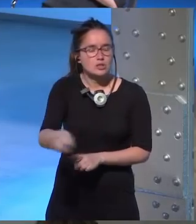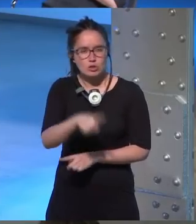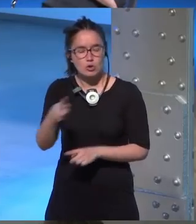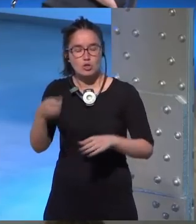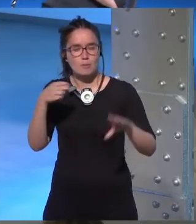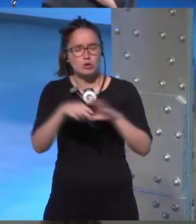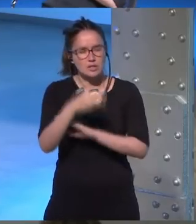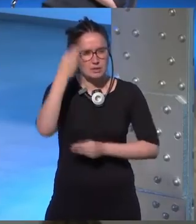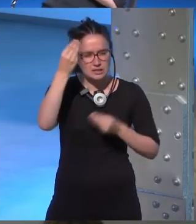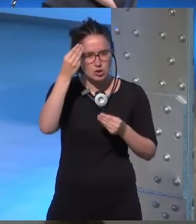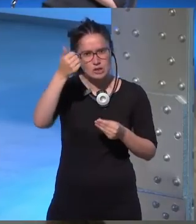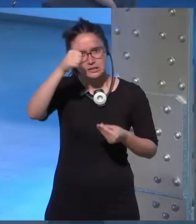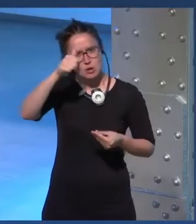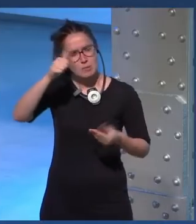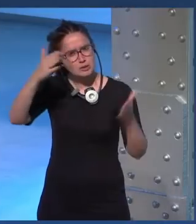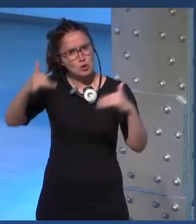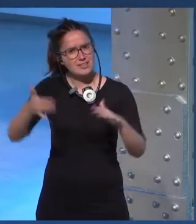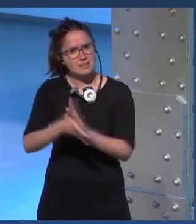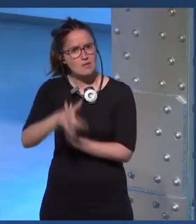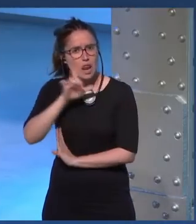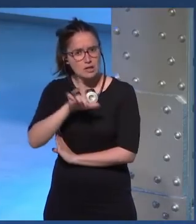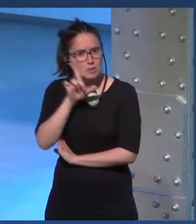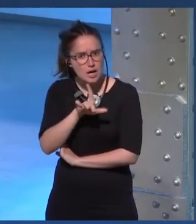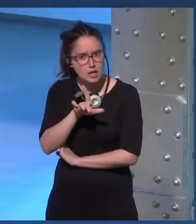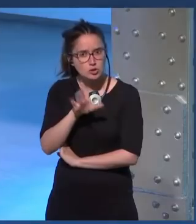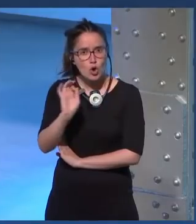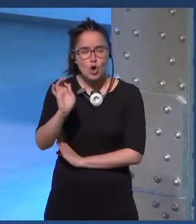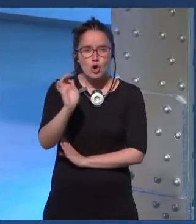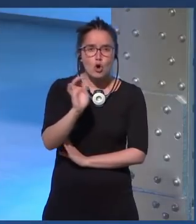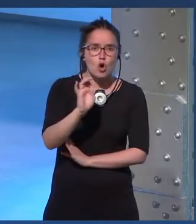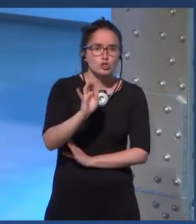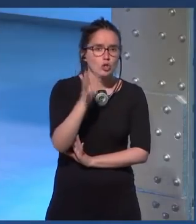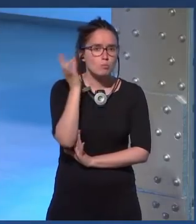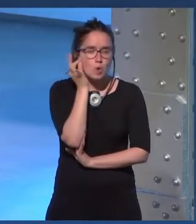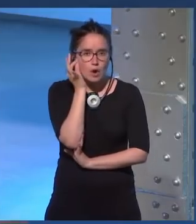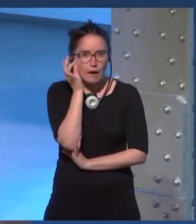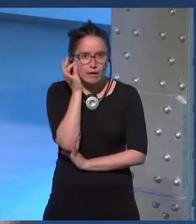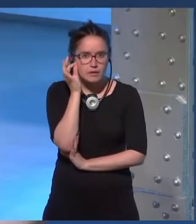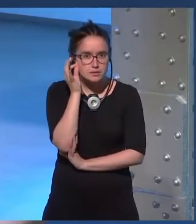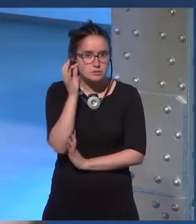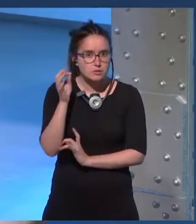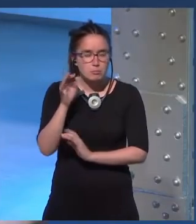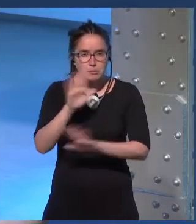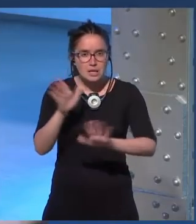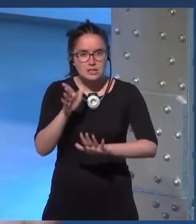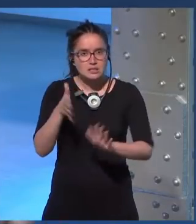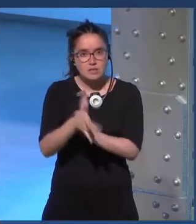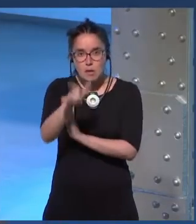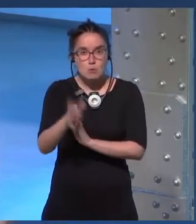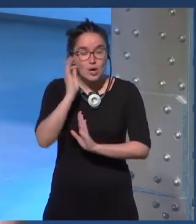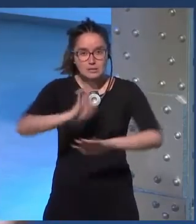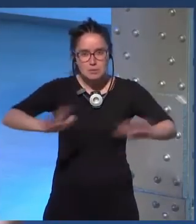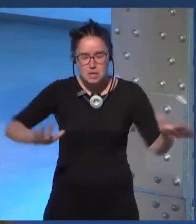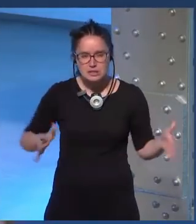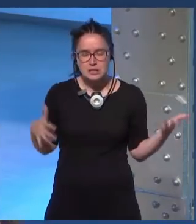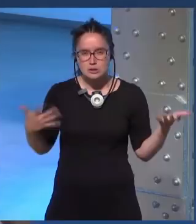pensando si no hay hombres son lesbianas o son hombres o son mujeres simplemente y entonces son mujeres y ya está entonces